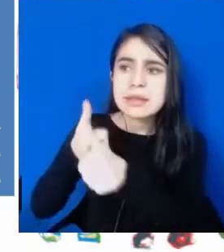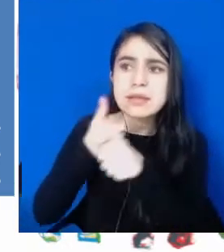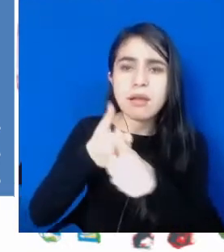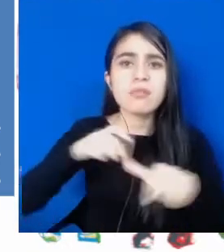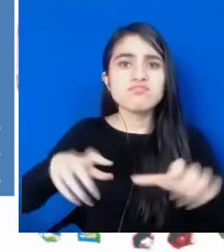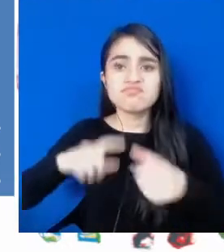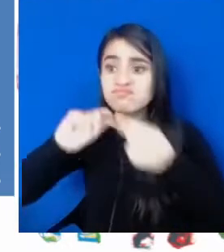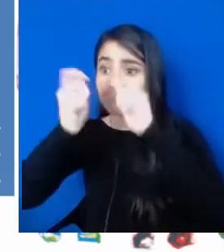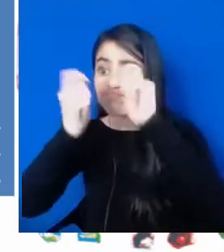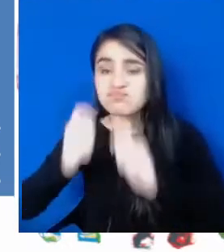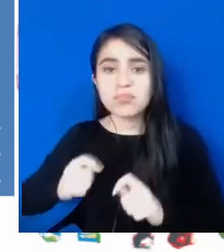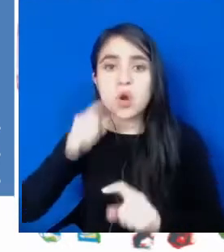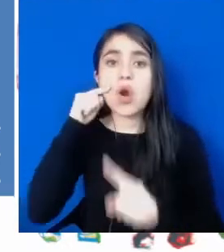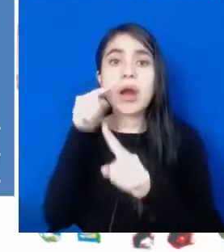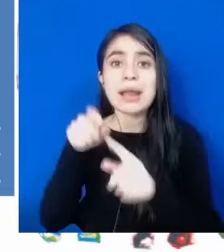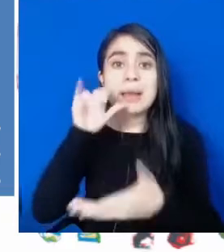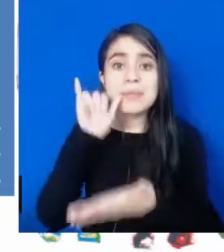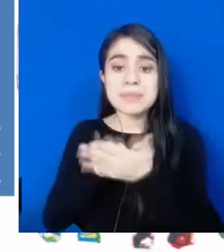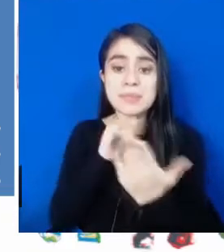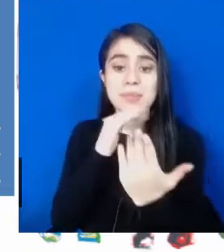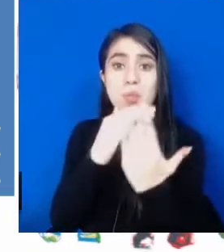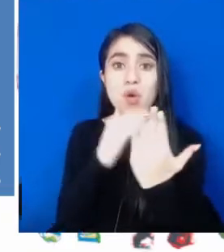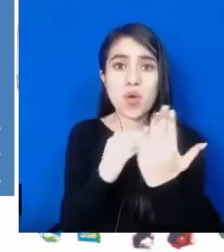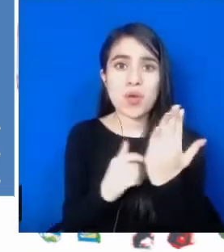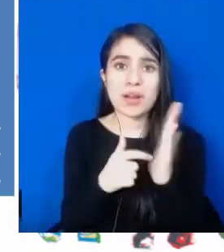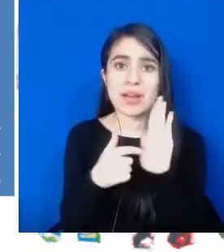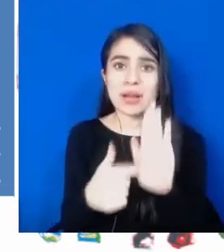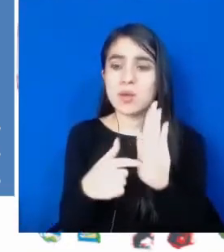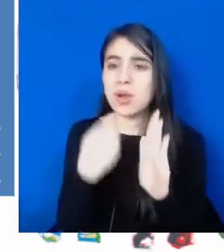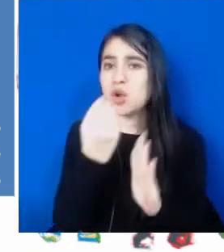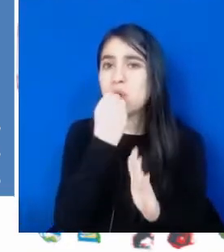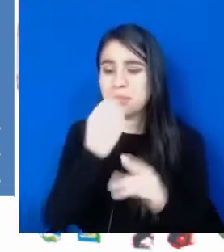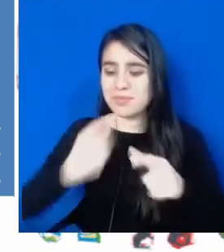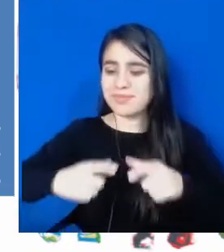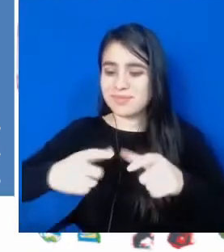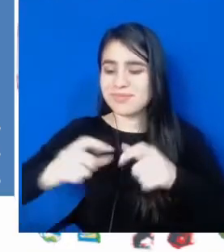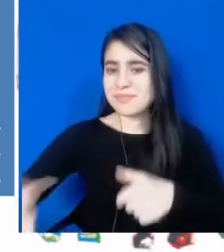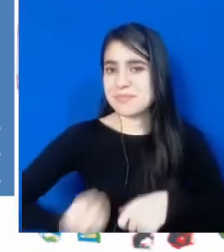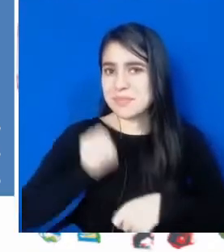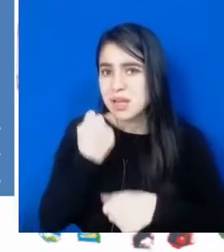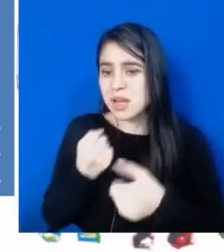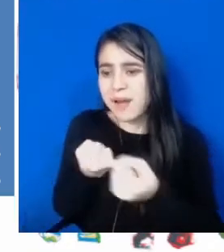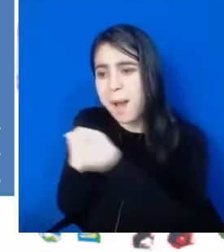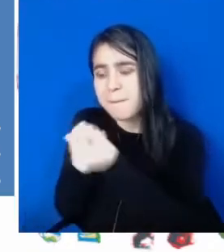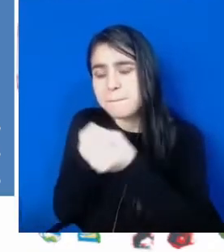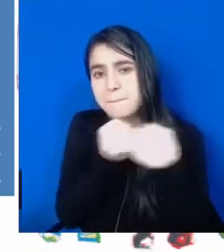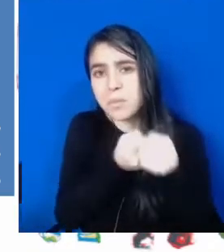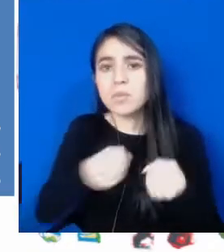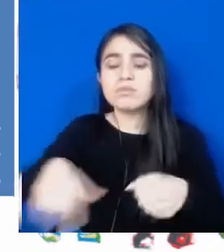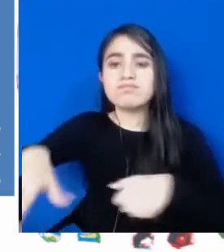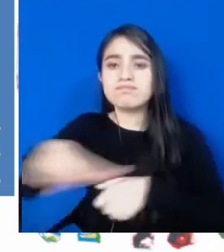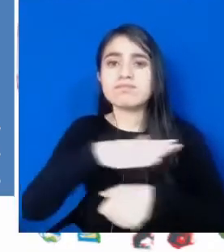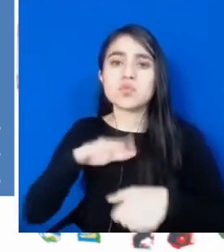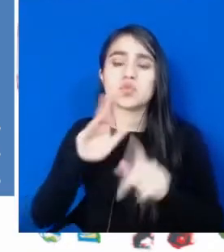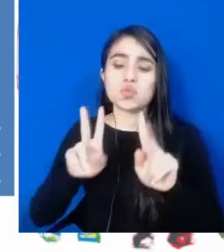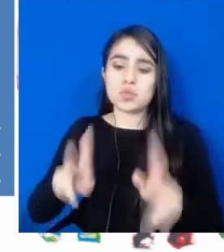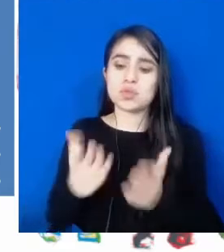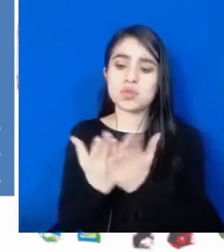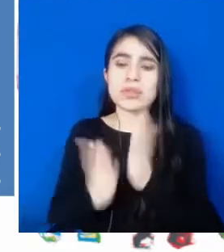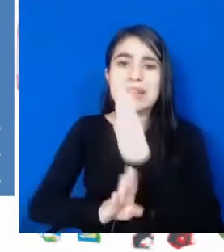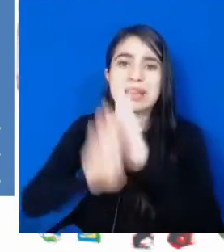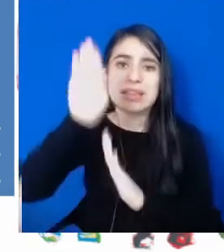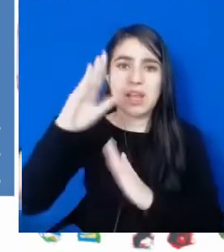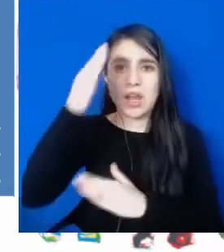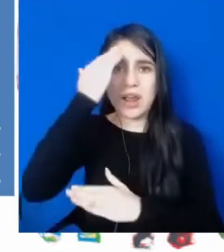esquemas de seguimiento y lograr que este importante alimento, este importante apoyo para el